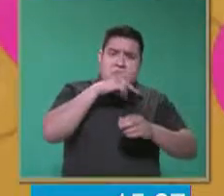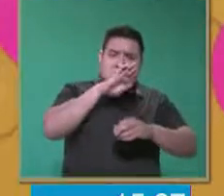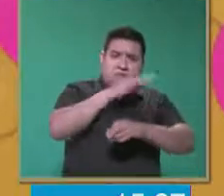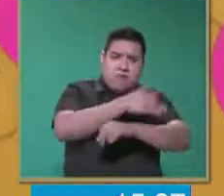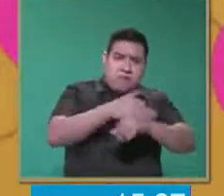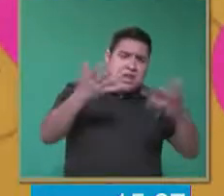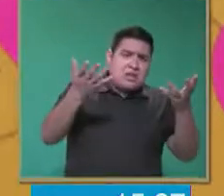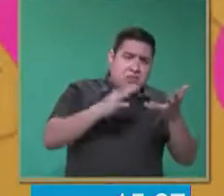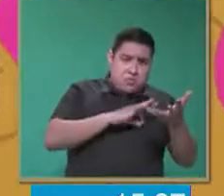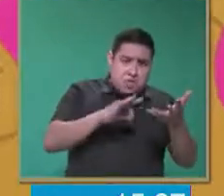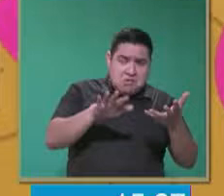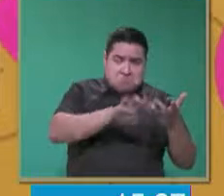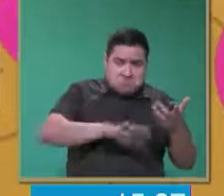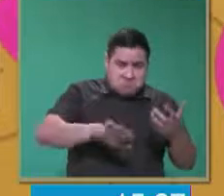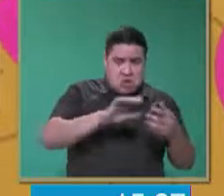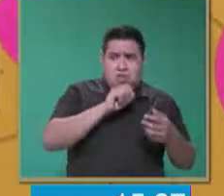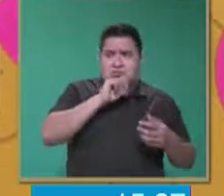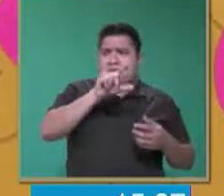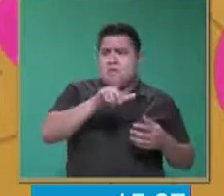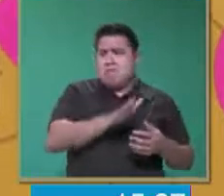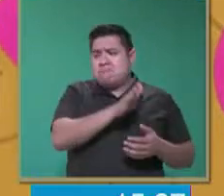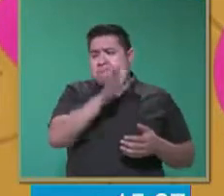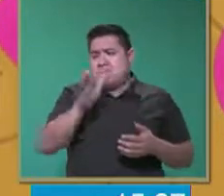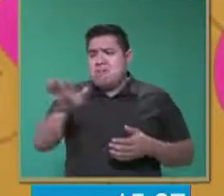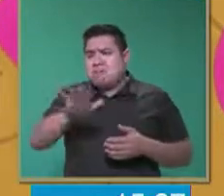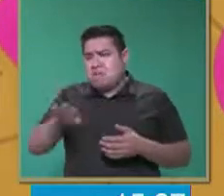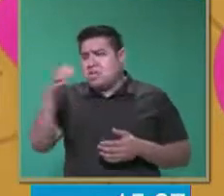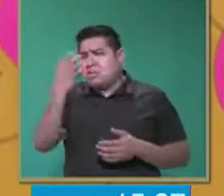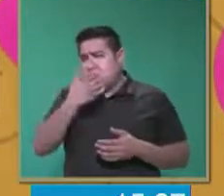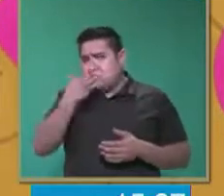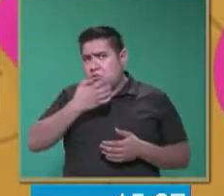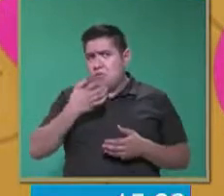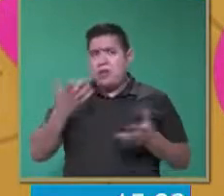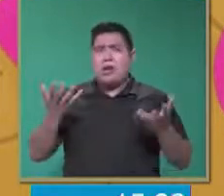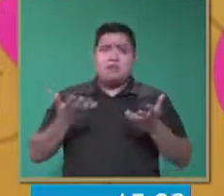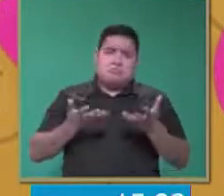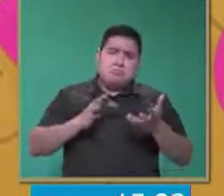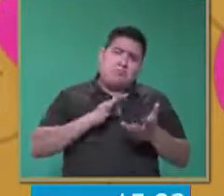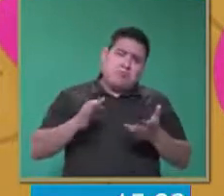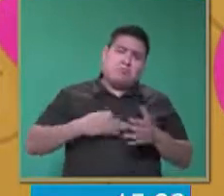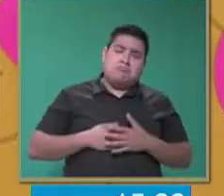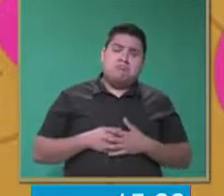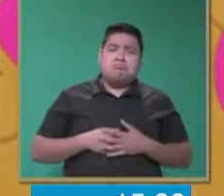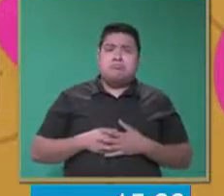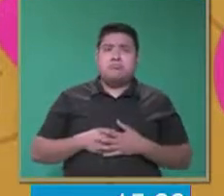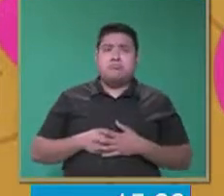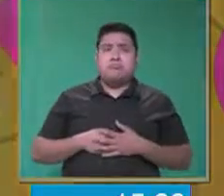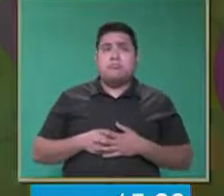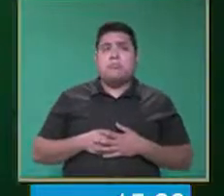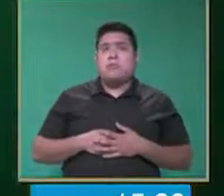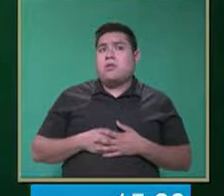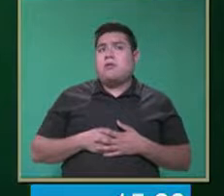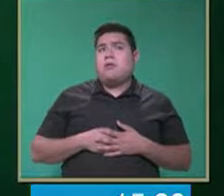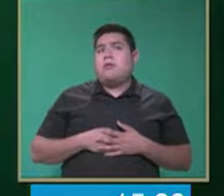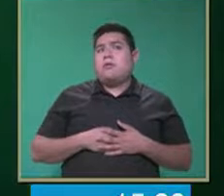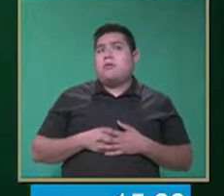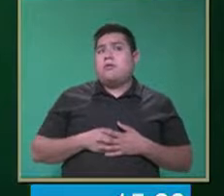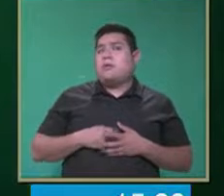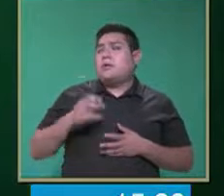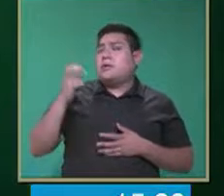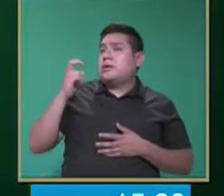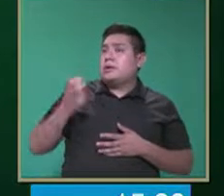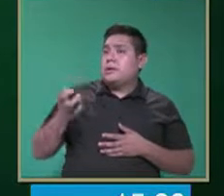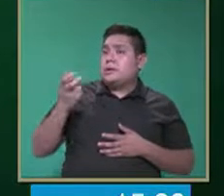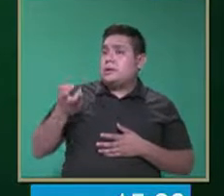en la familia o también en los contextos escolares. Que vayan adquiriendo esa